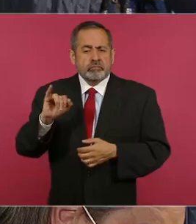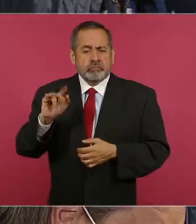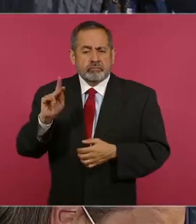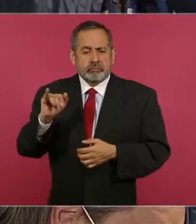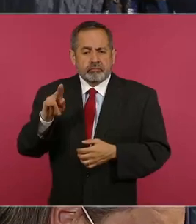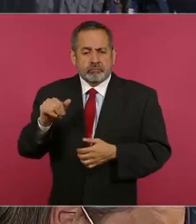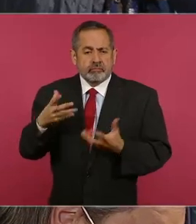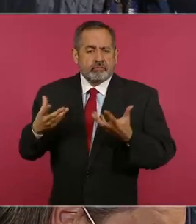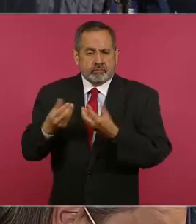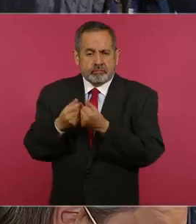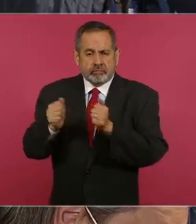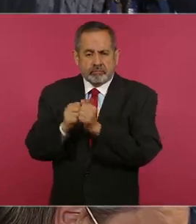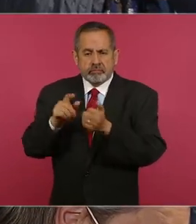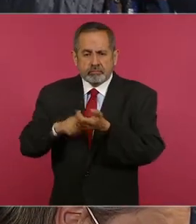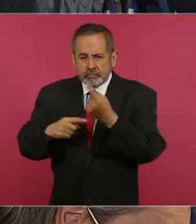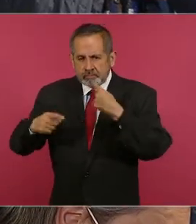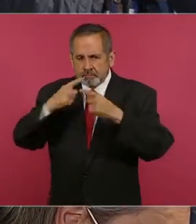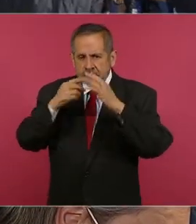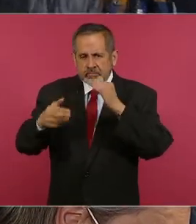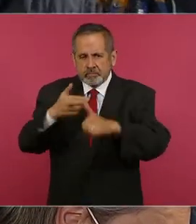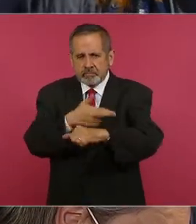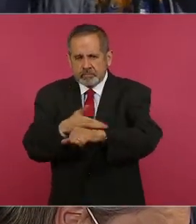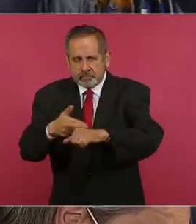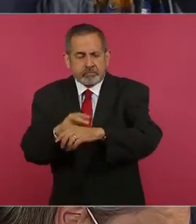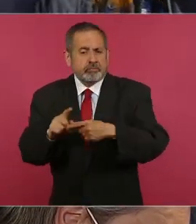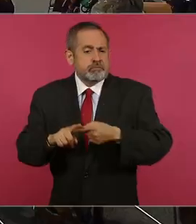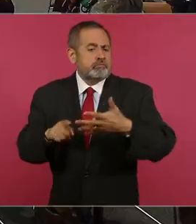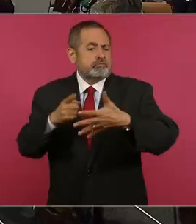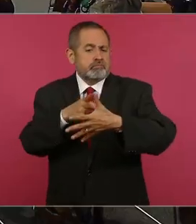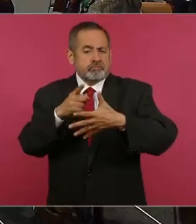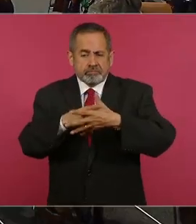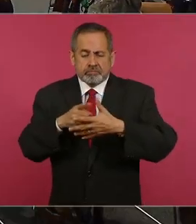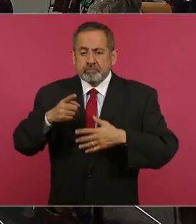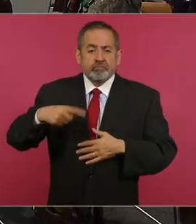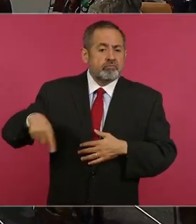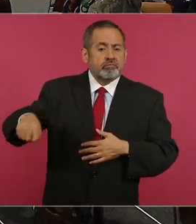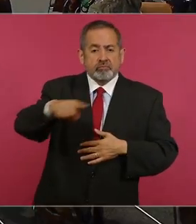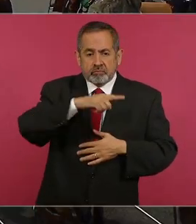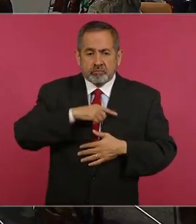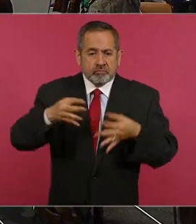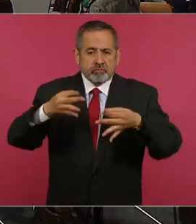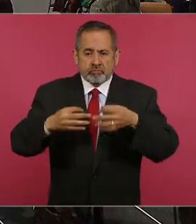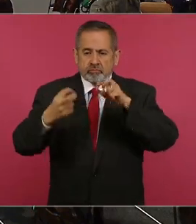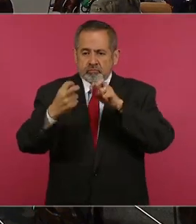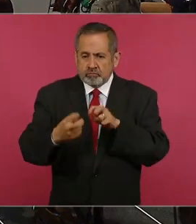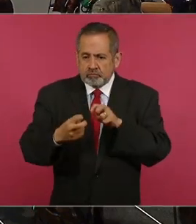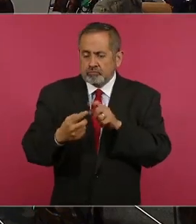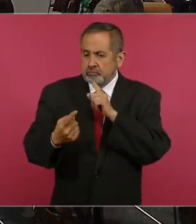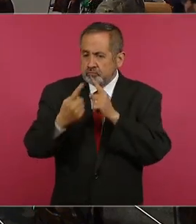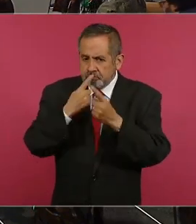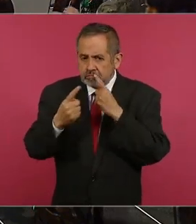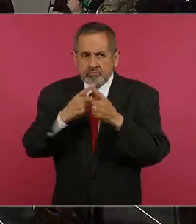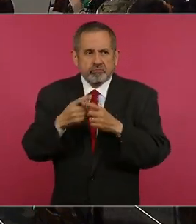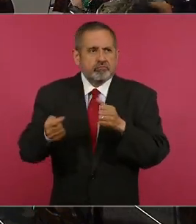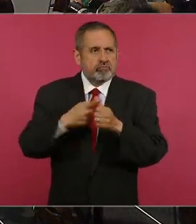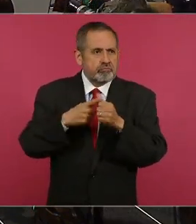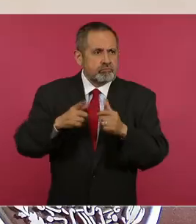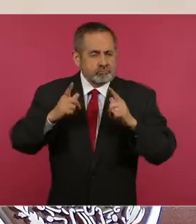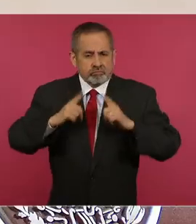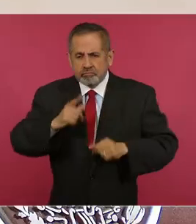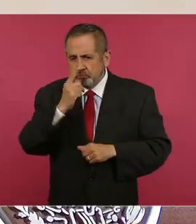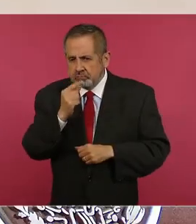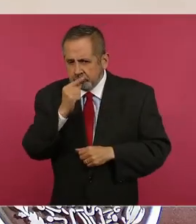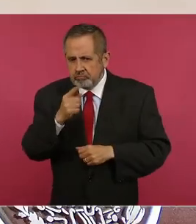autoridades municipales. Capacitar a los primeros respondientes, a los policías, para